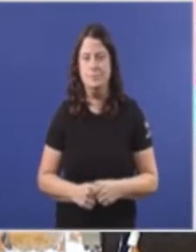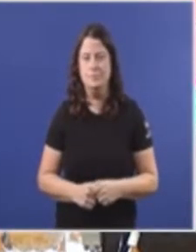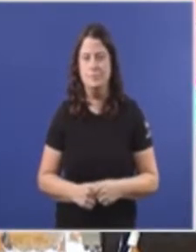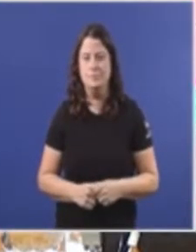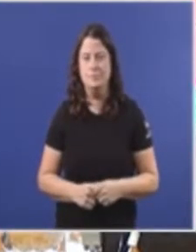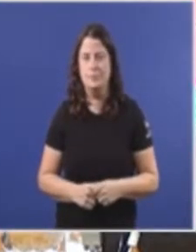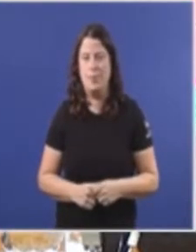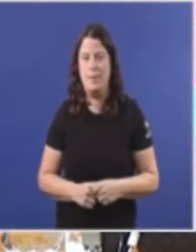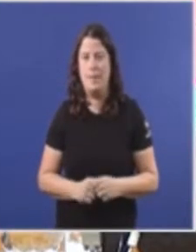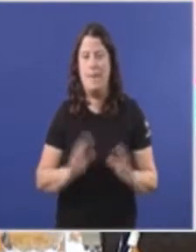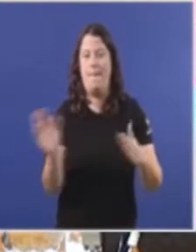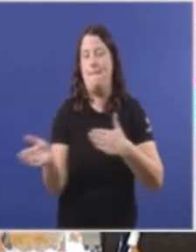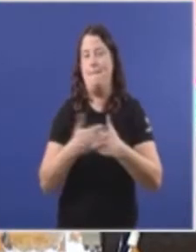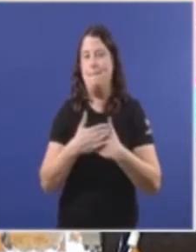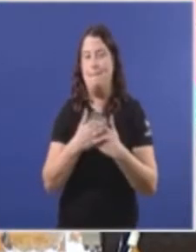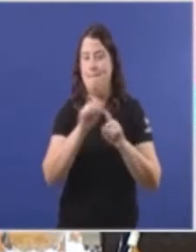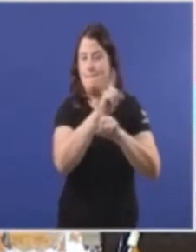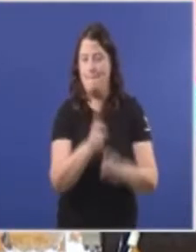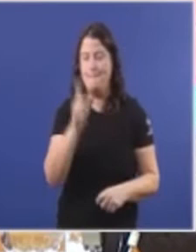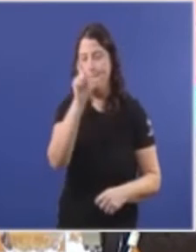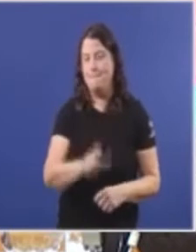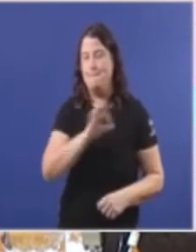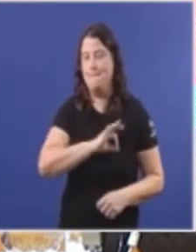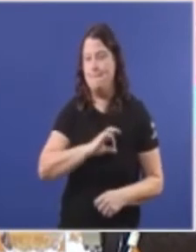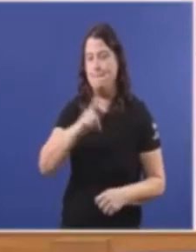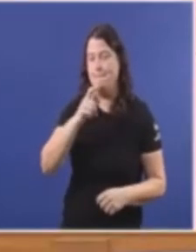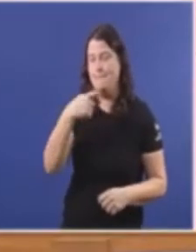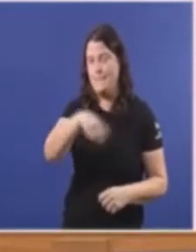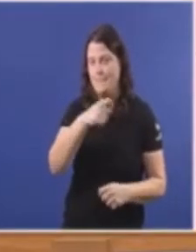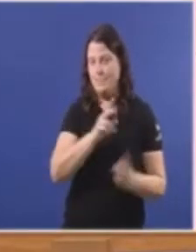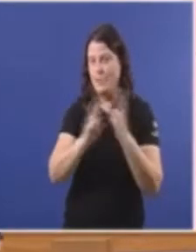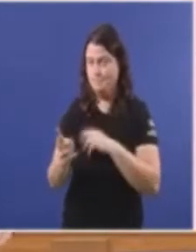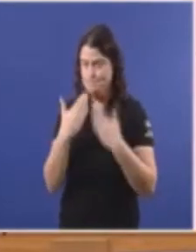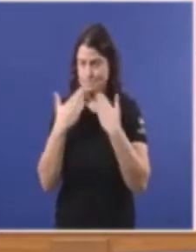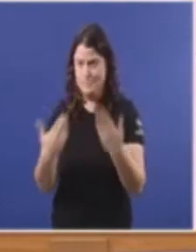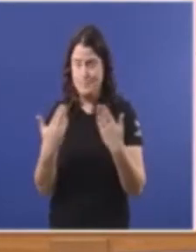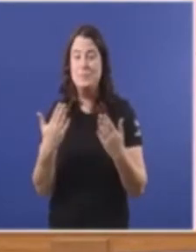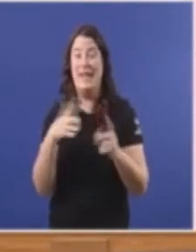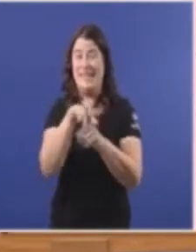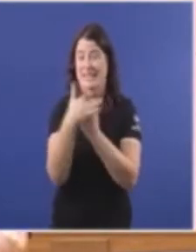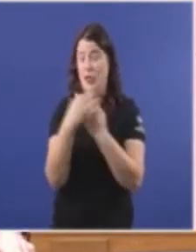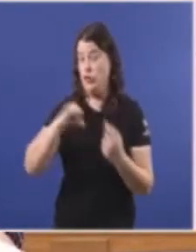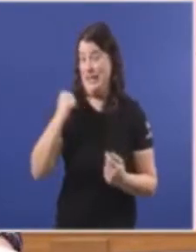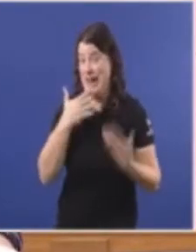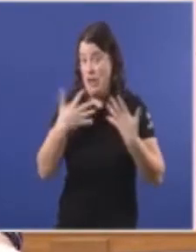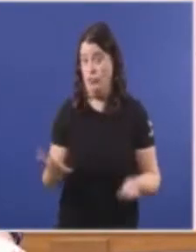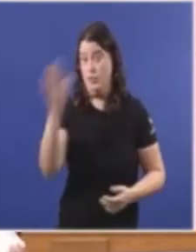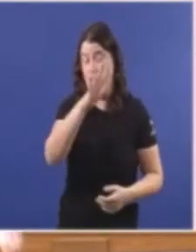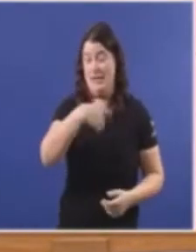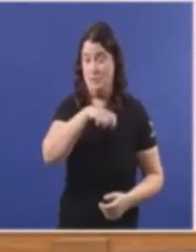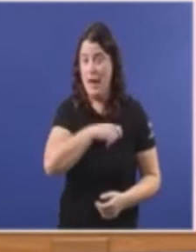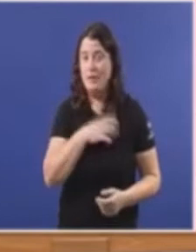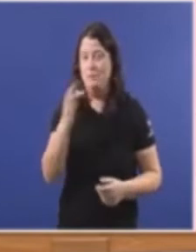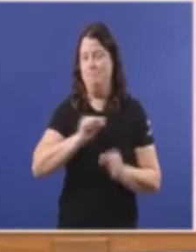Peche da pregunta Señor presidente Moitas gracias Realmente coa situación sanitaria Que estamos vivindo en España E